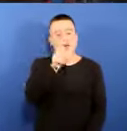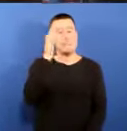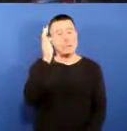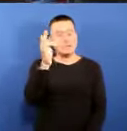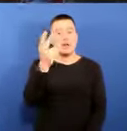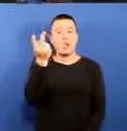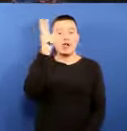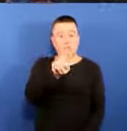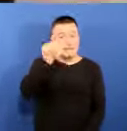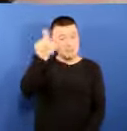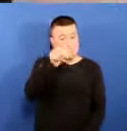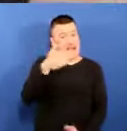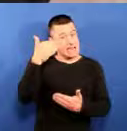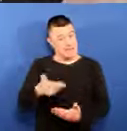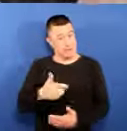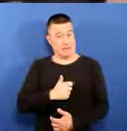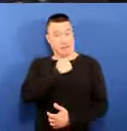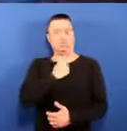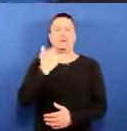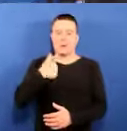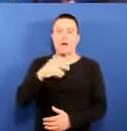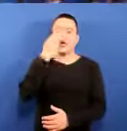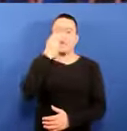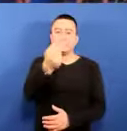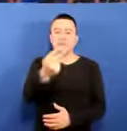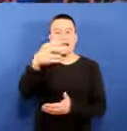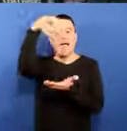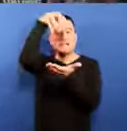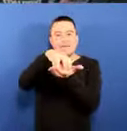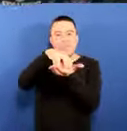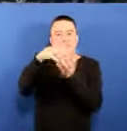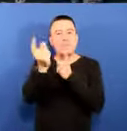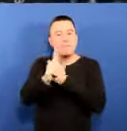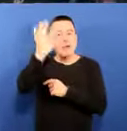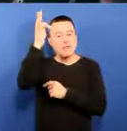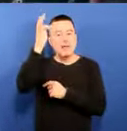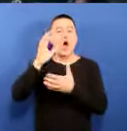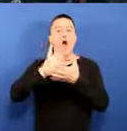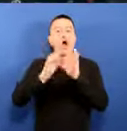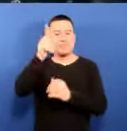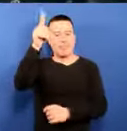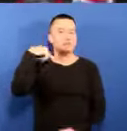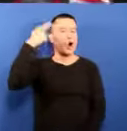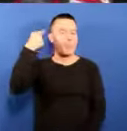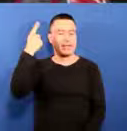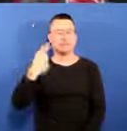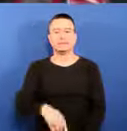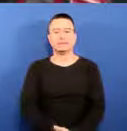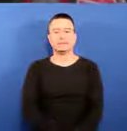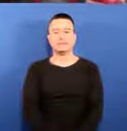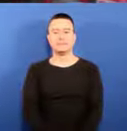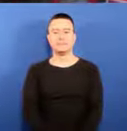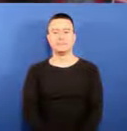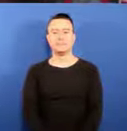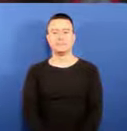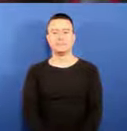.000 personas y 2.000 VIP al día entre el 4 y el 12 de agosto. La NBA House ha acogido la acción en virtud de los acuerdos